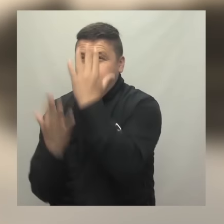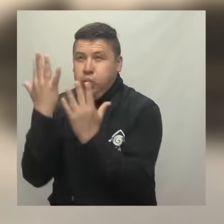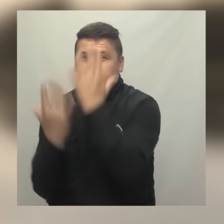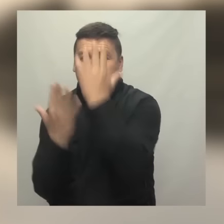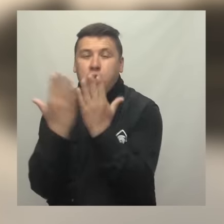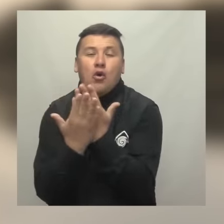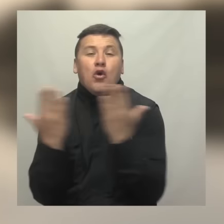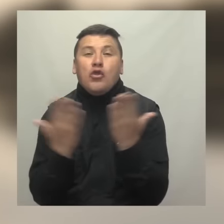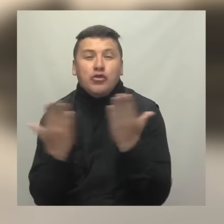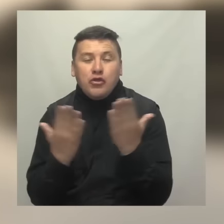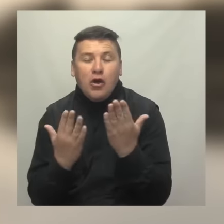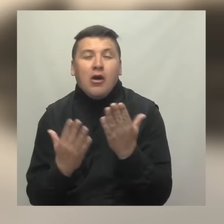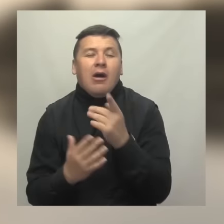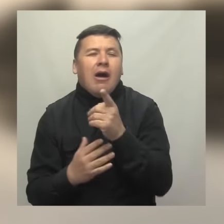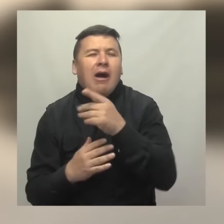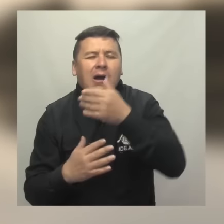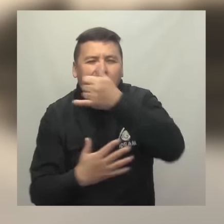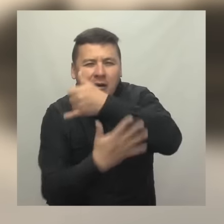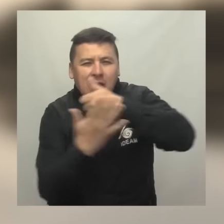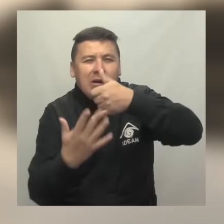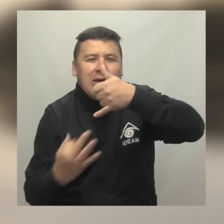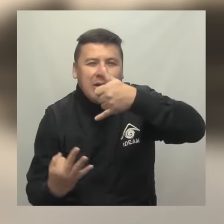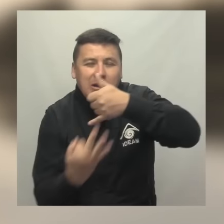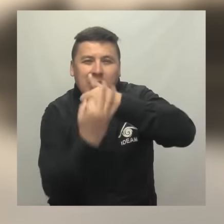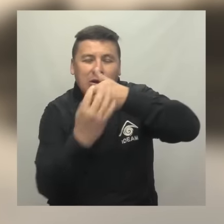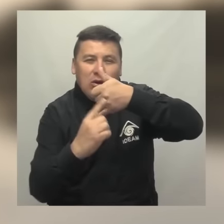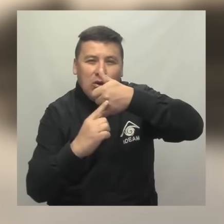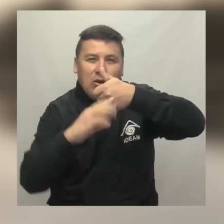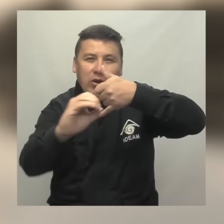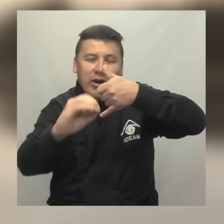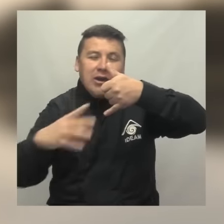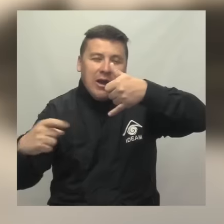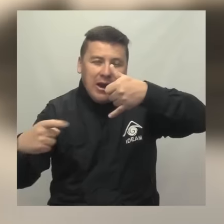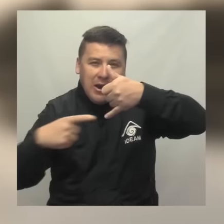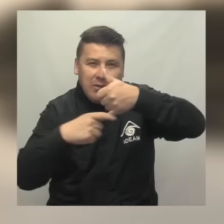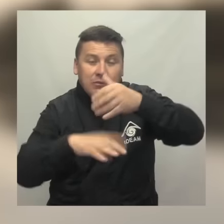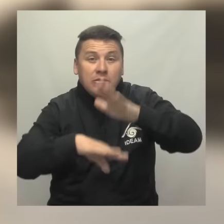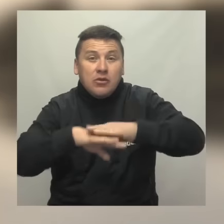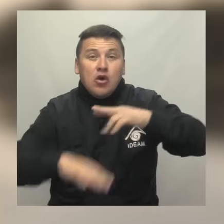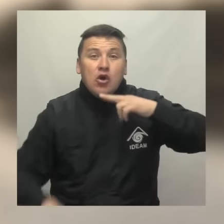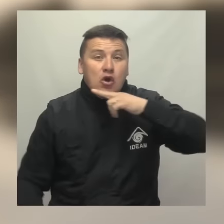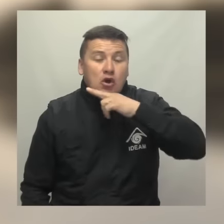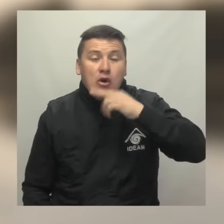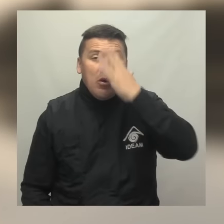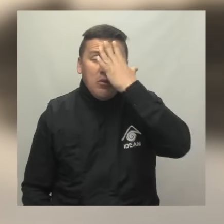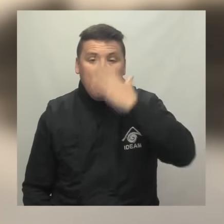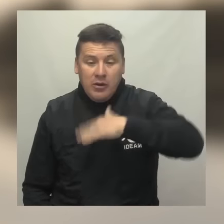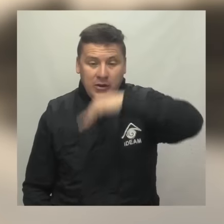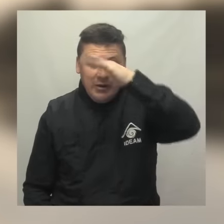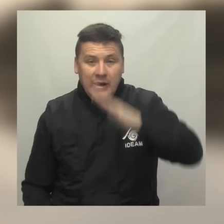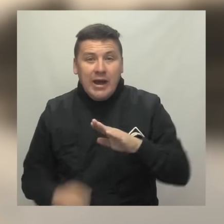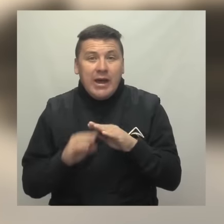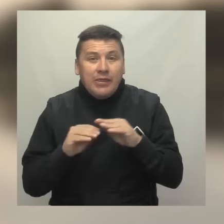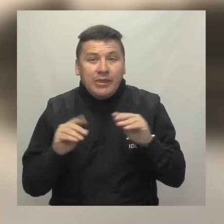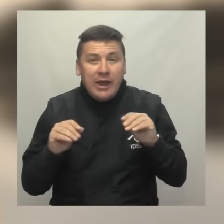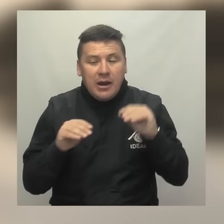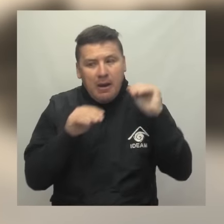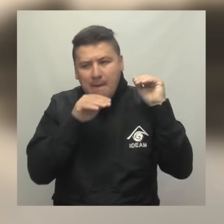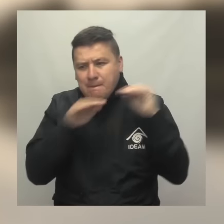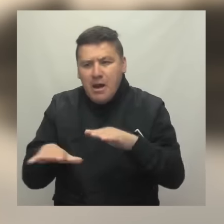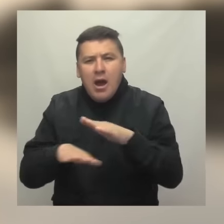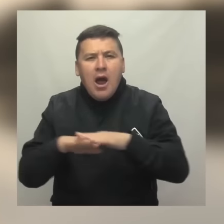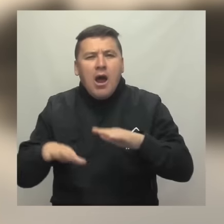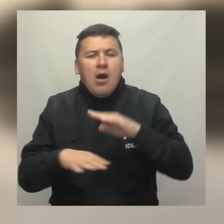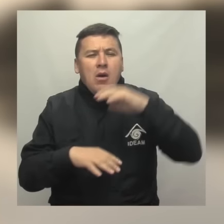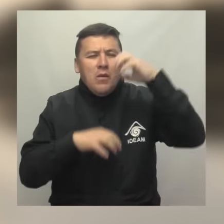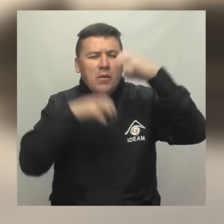en las regiones del Caribe, la zona andina, la Orinoquía y la Amazonía. Alerta roja por deslizamientos de tierra ocasionados por las fuertes